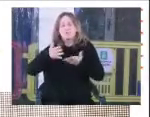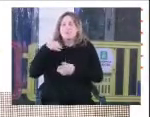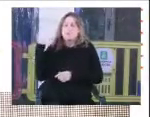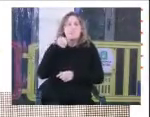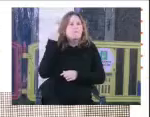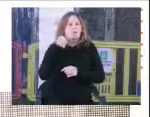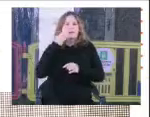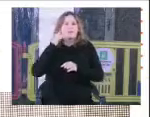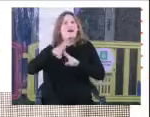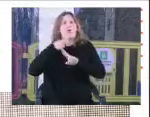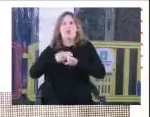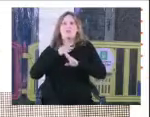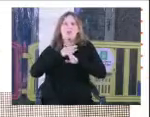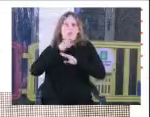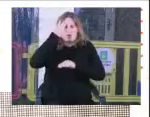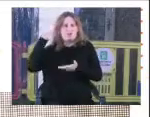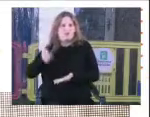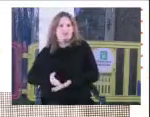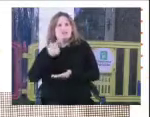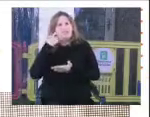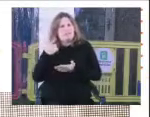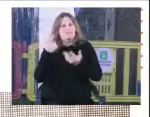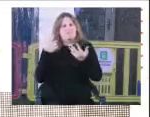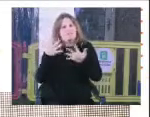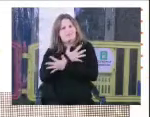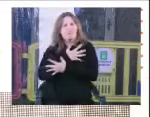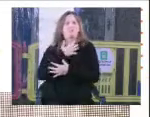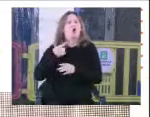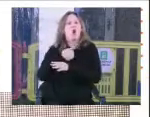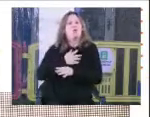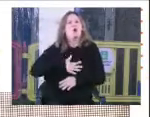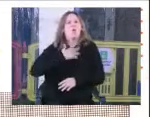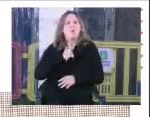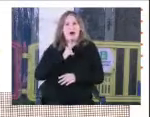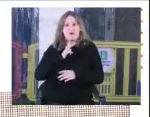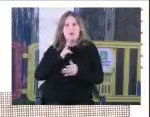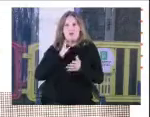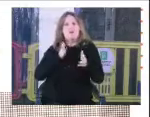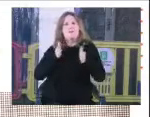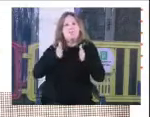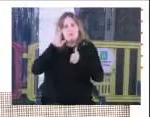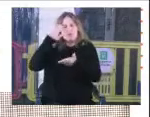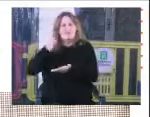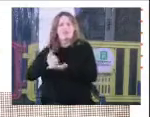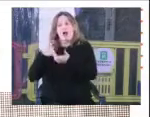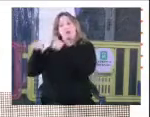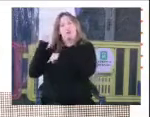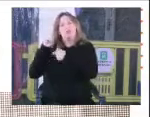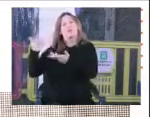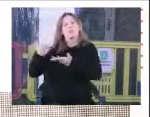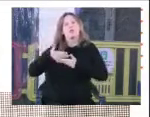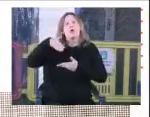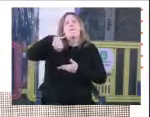repetición del terrorismo de Estado y los crímenes de lesa humanidad cometidos durante la dictadura. Y bueno, el año pasado fuimos invitados por